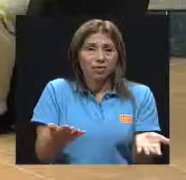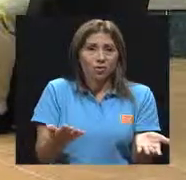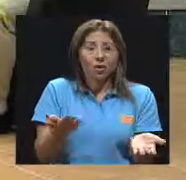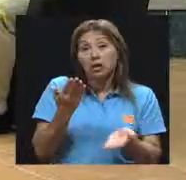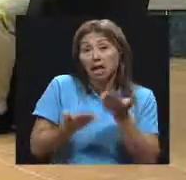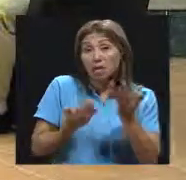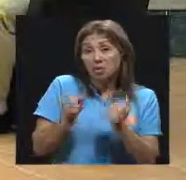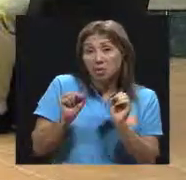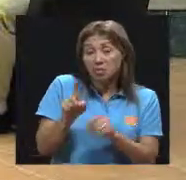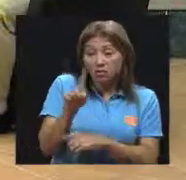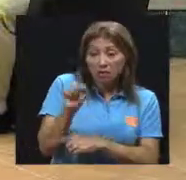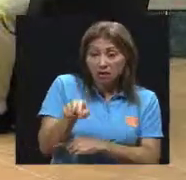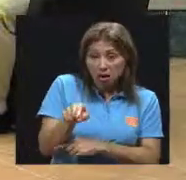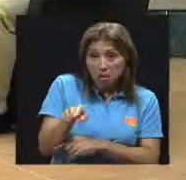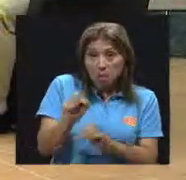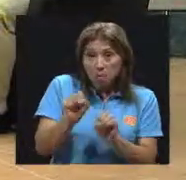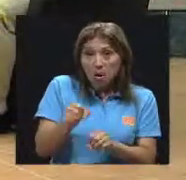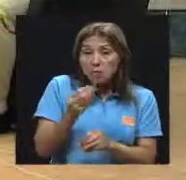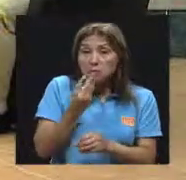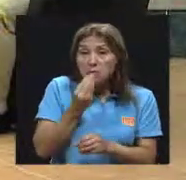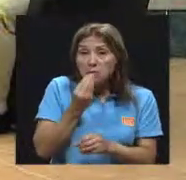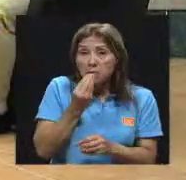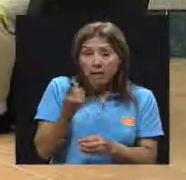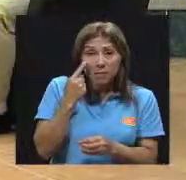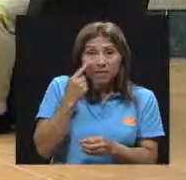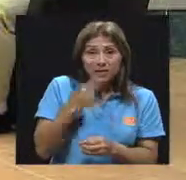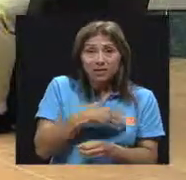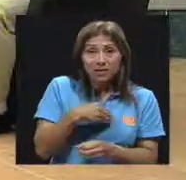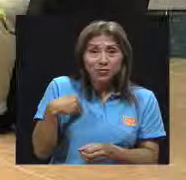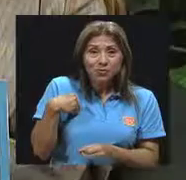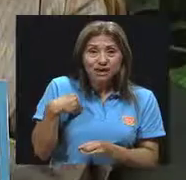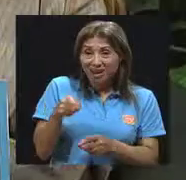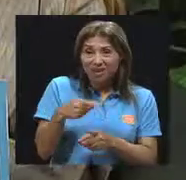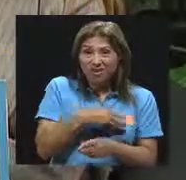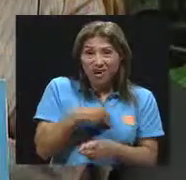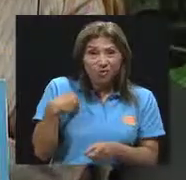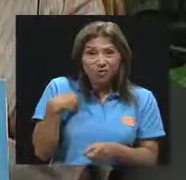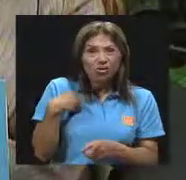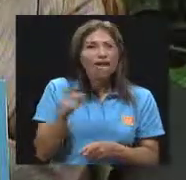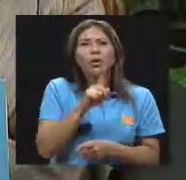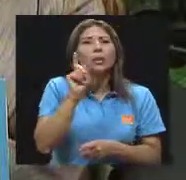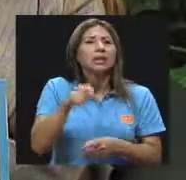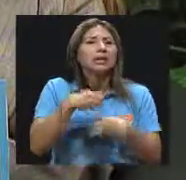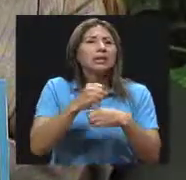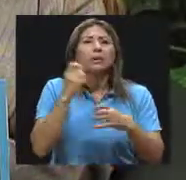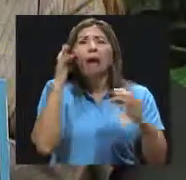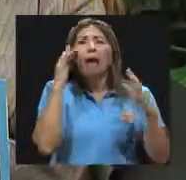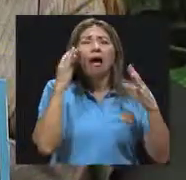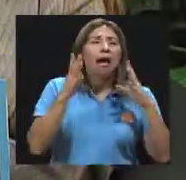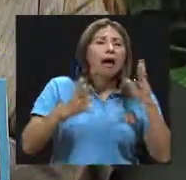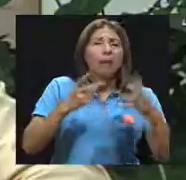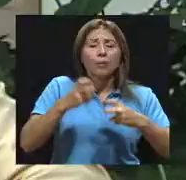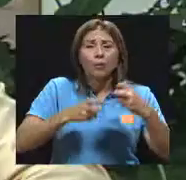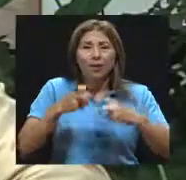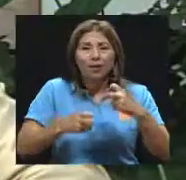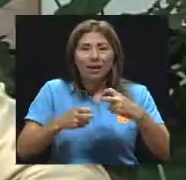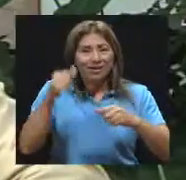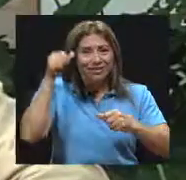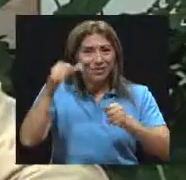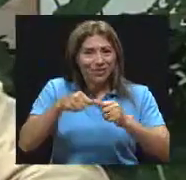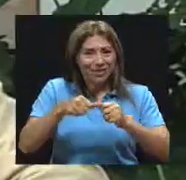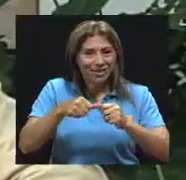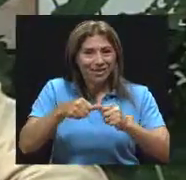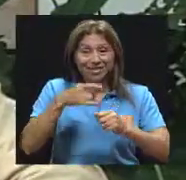Pruebe a ver si le gusta. Si no le gusta, no hay que ser mucha laraca ni mucho problema. Ahora, recordemos eso, que el niño donde note que